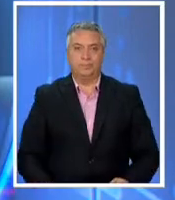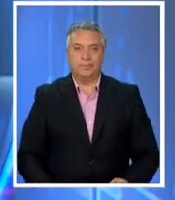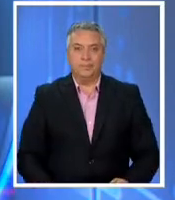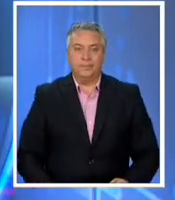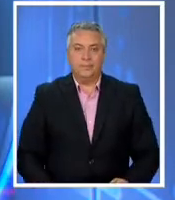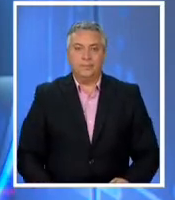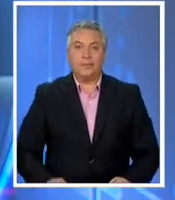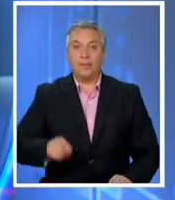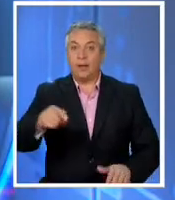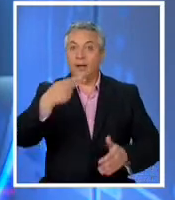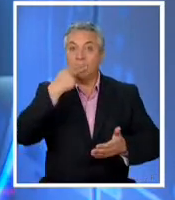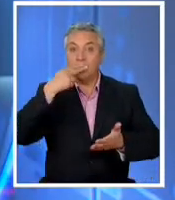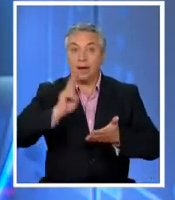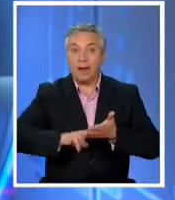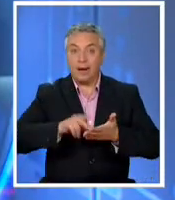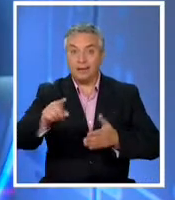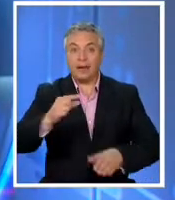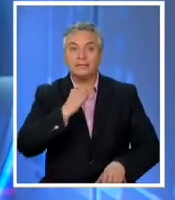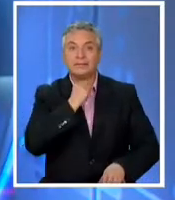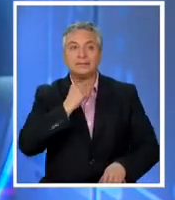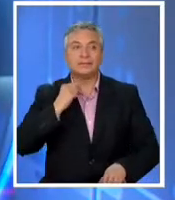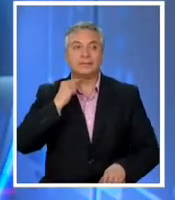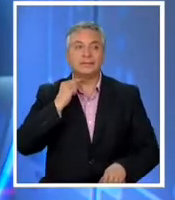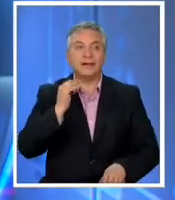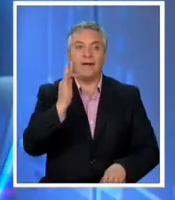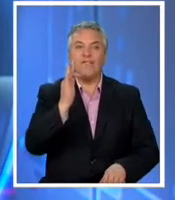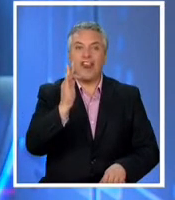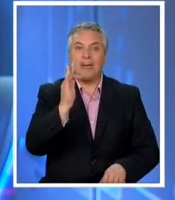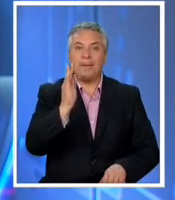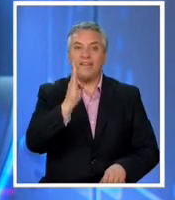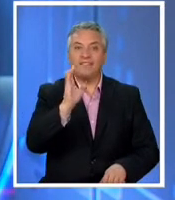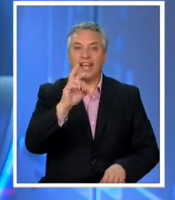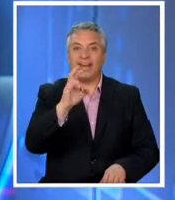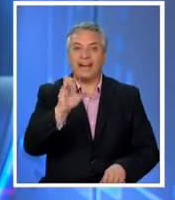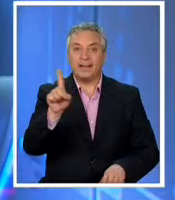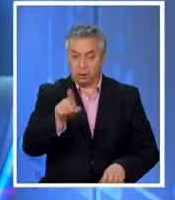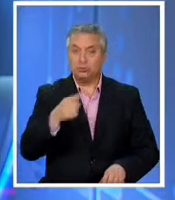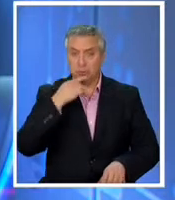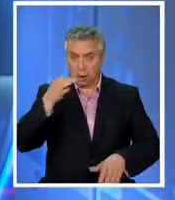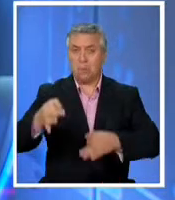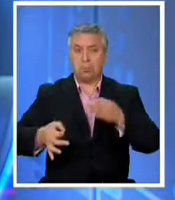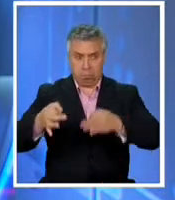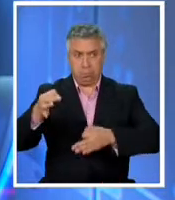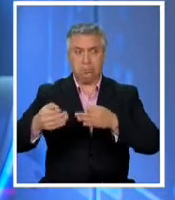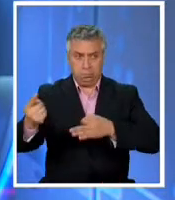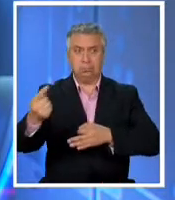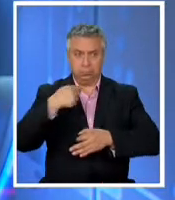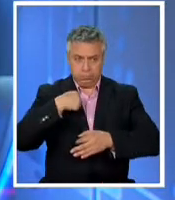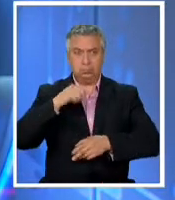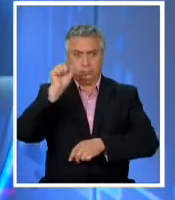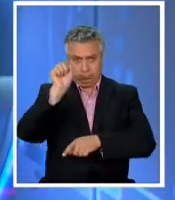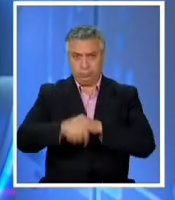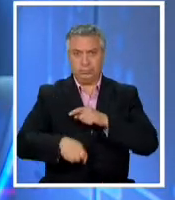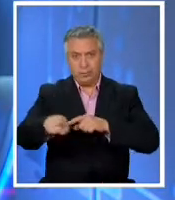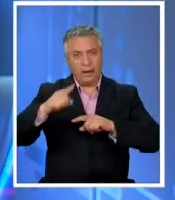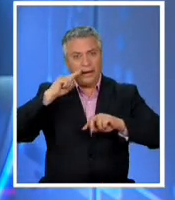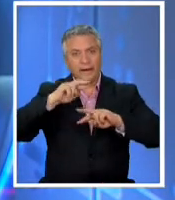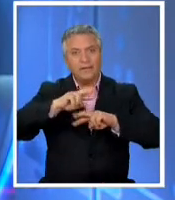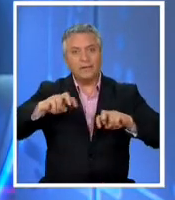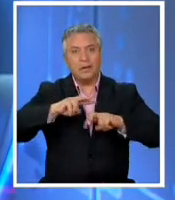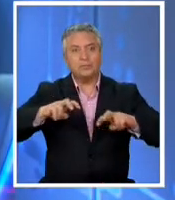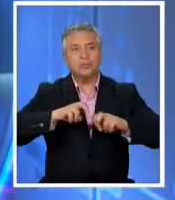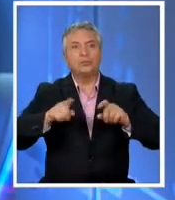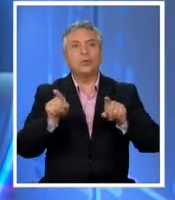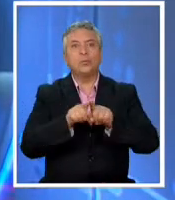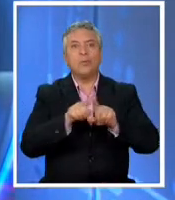A través de una carta el sacerdote Felipe Berríos anunció que enfrentará a la justicia y así la investigación en su contra por hechos